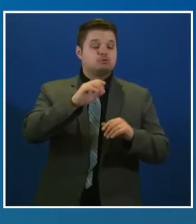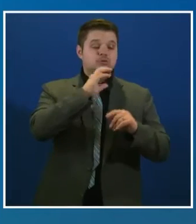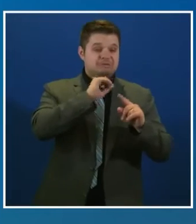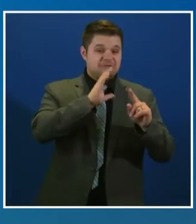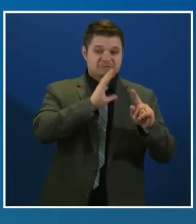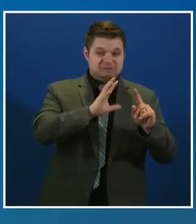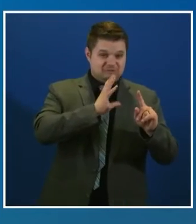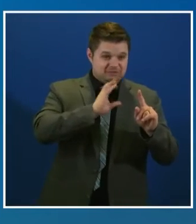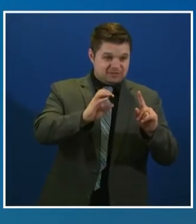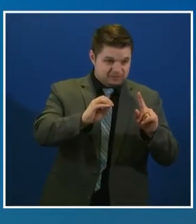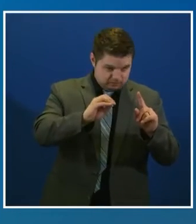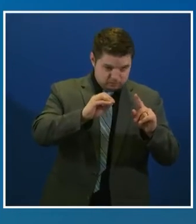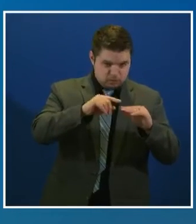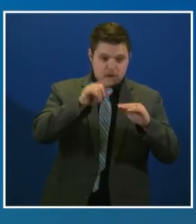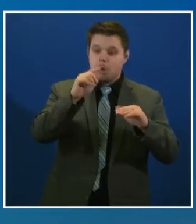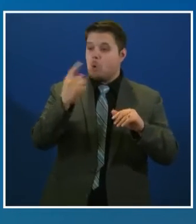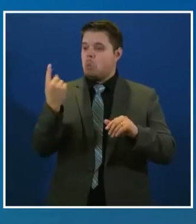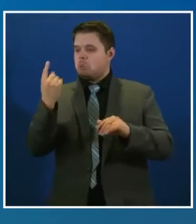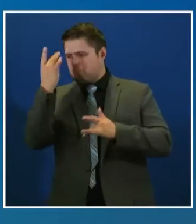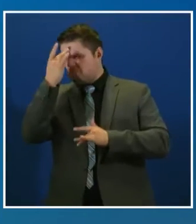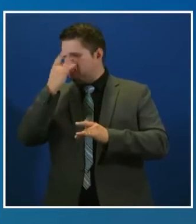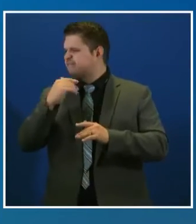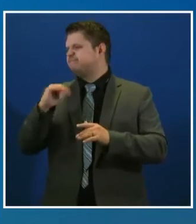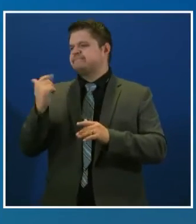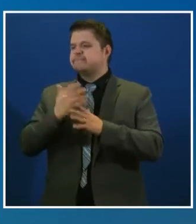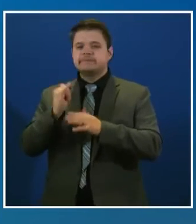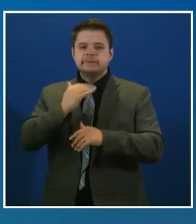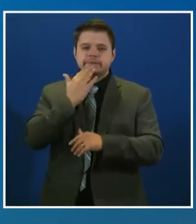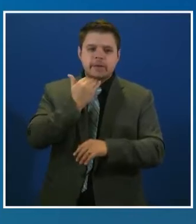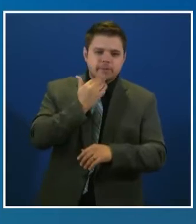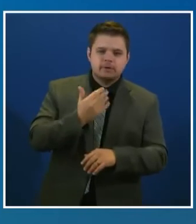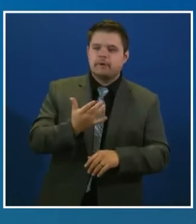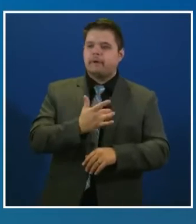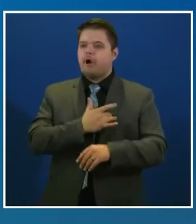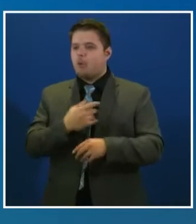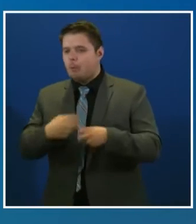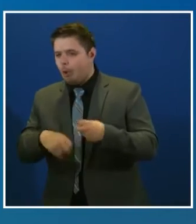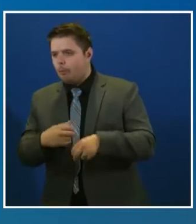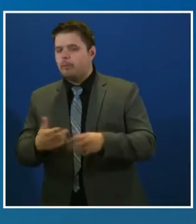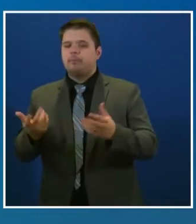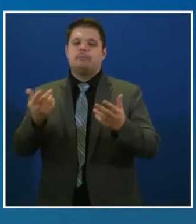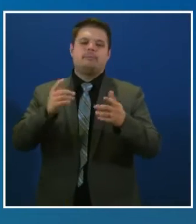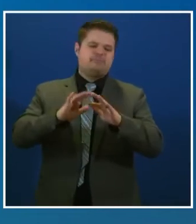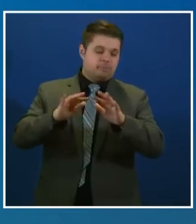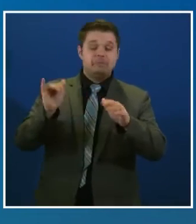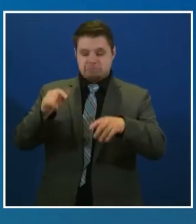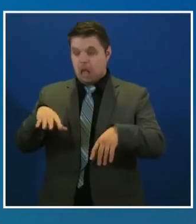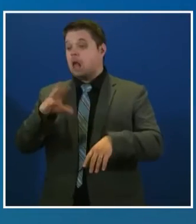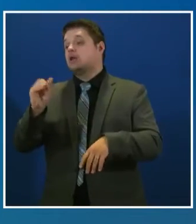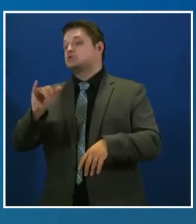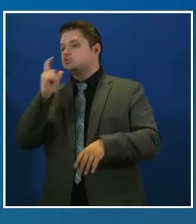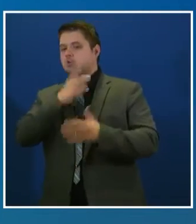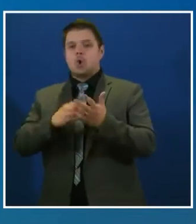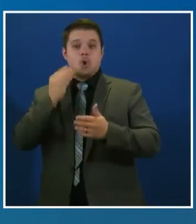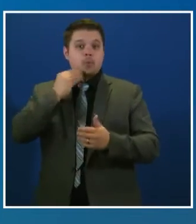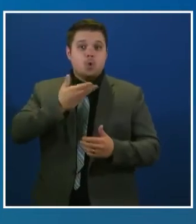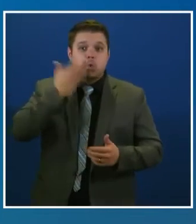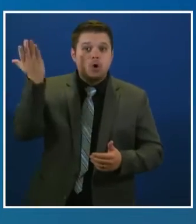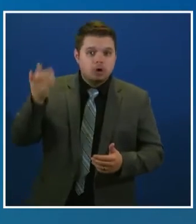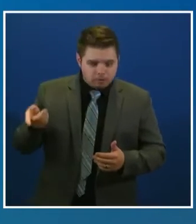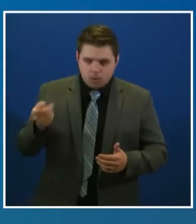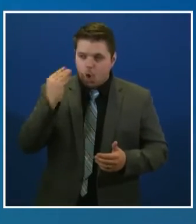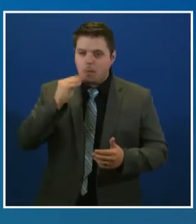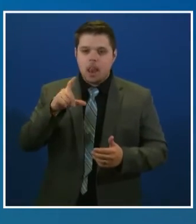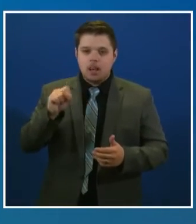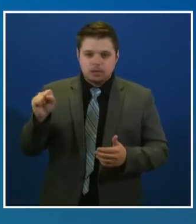vivan en entornos comunitarios, inclusive personas sin hogar o en entornos